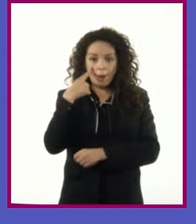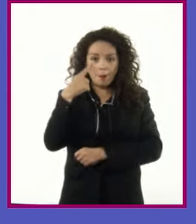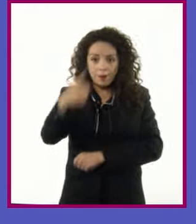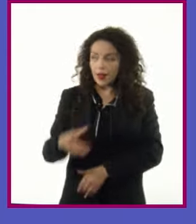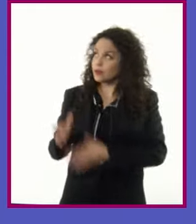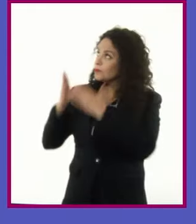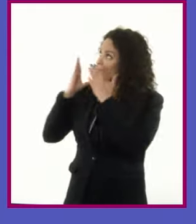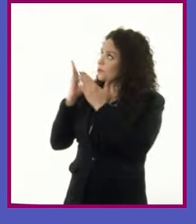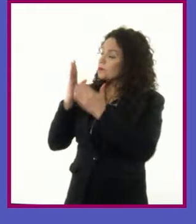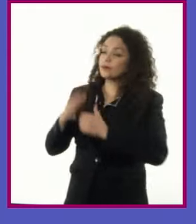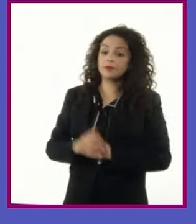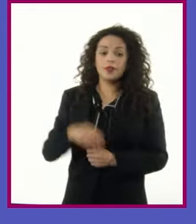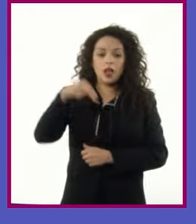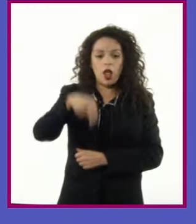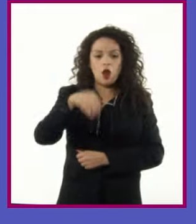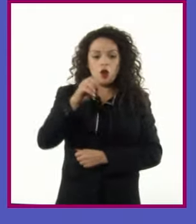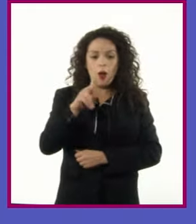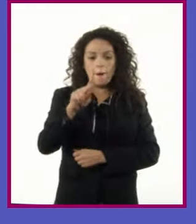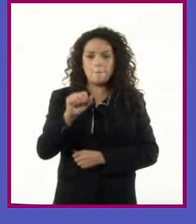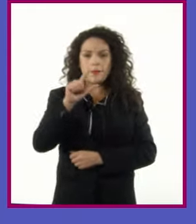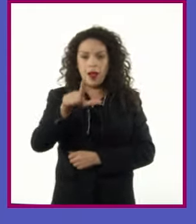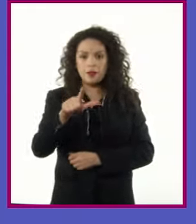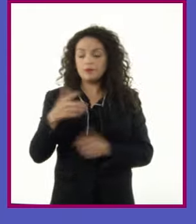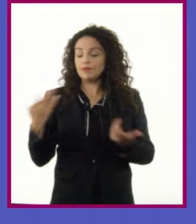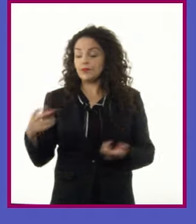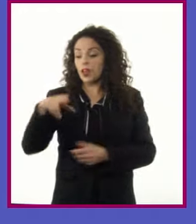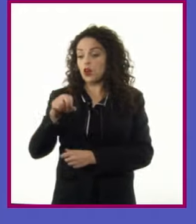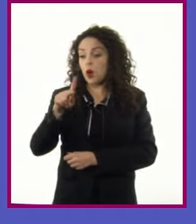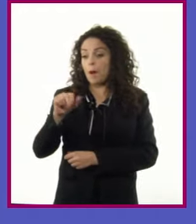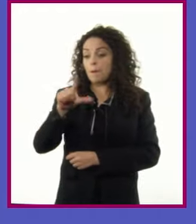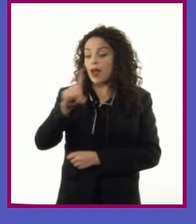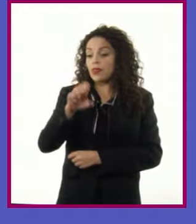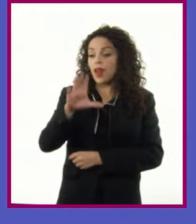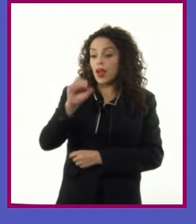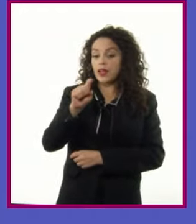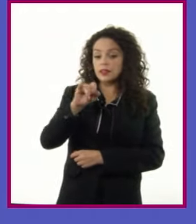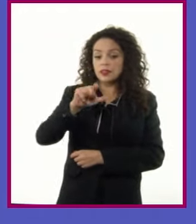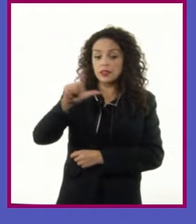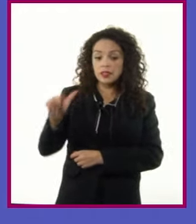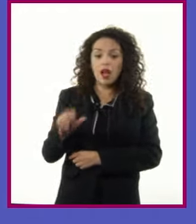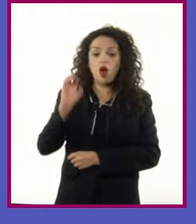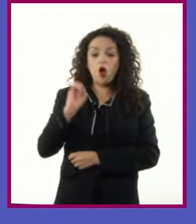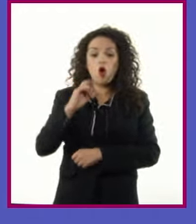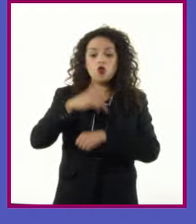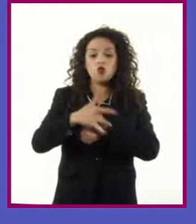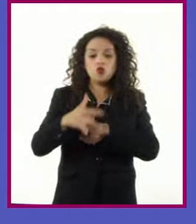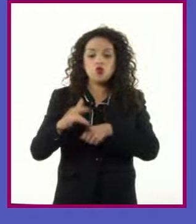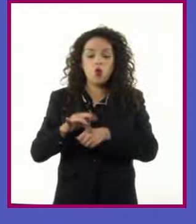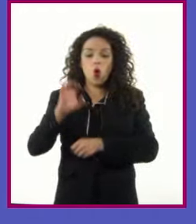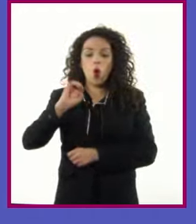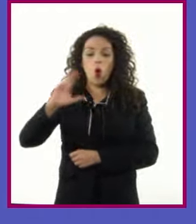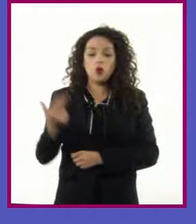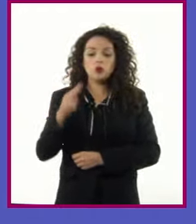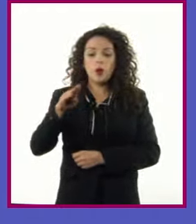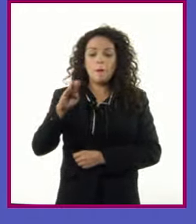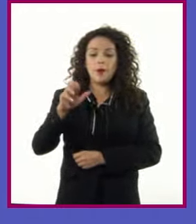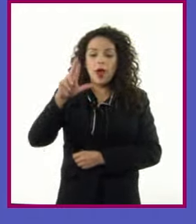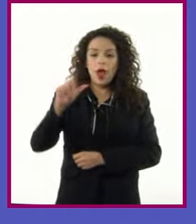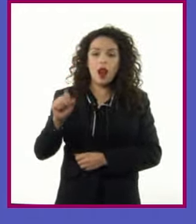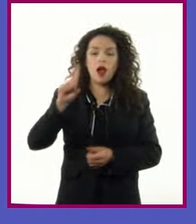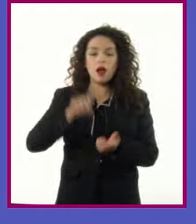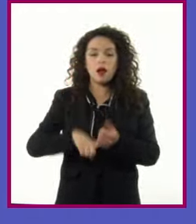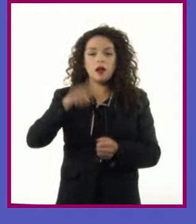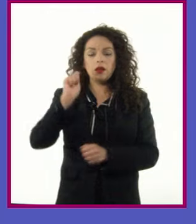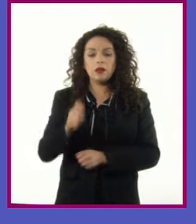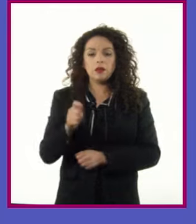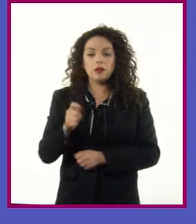Nopal de Castilla Tuna Es como se conoce a esta planta que se encuentra representada